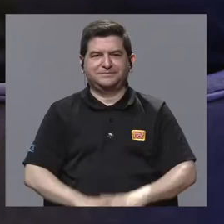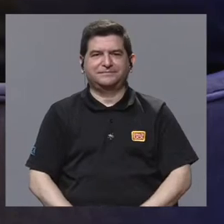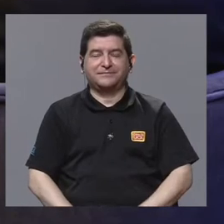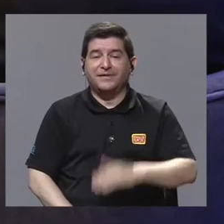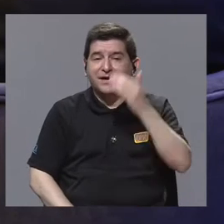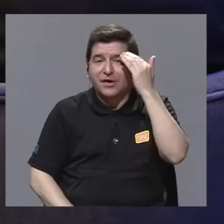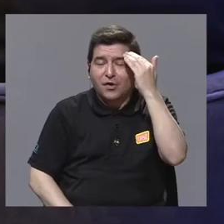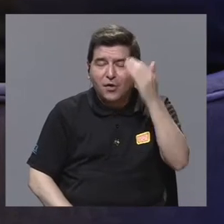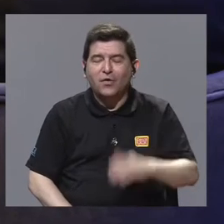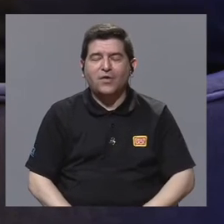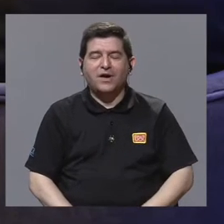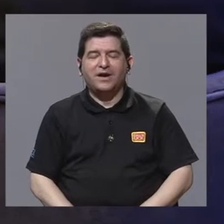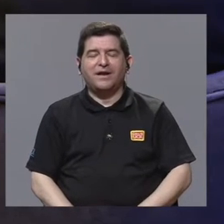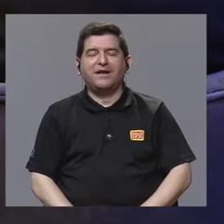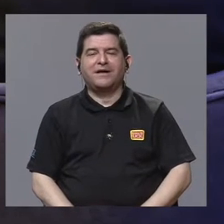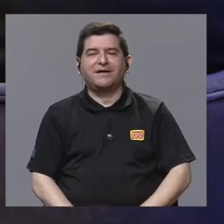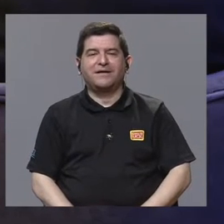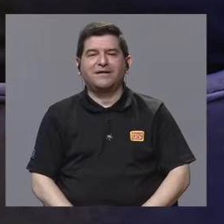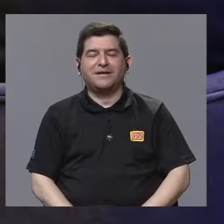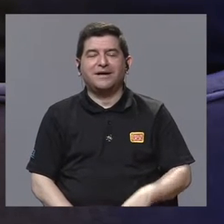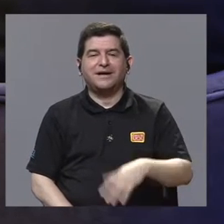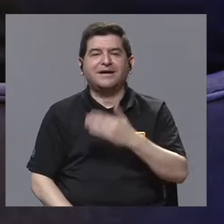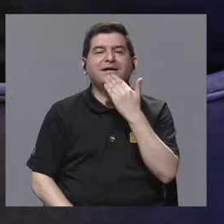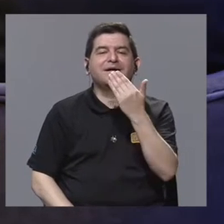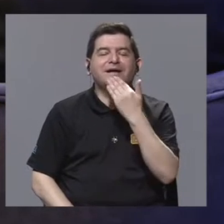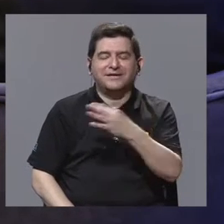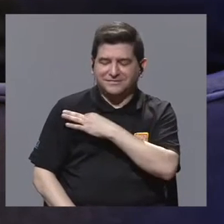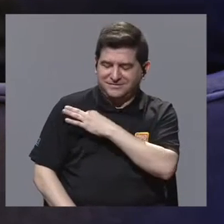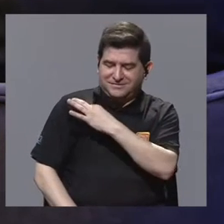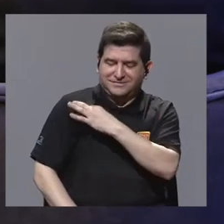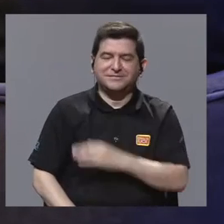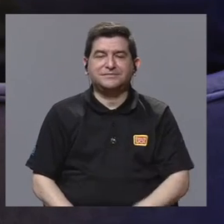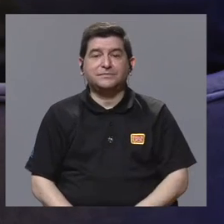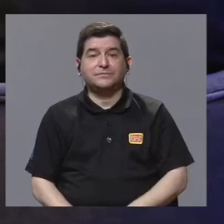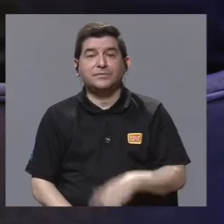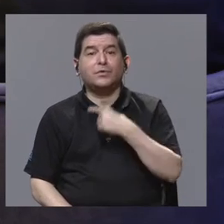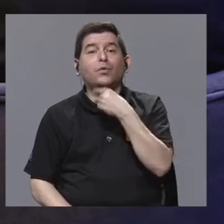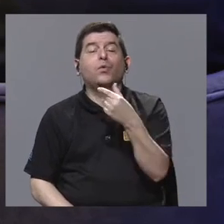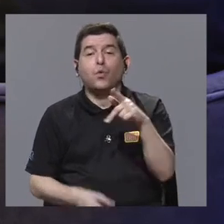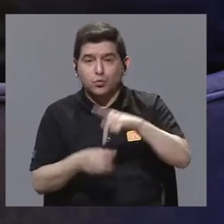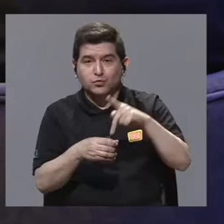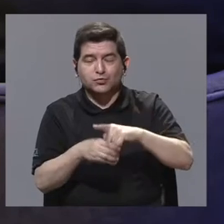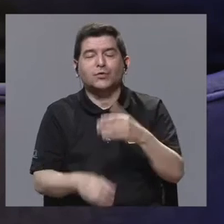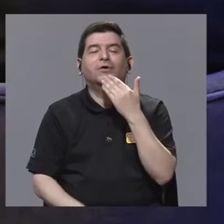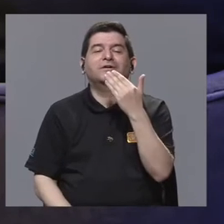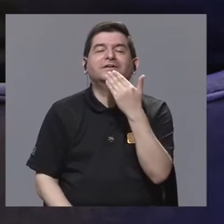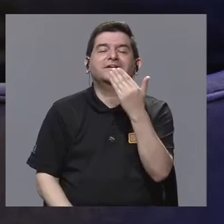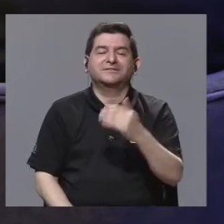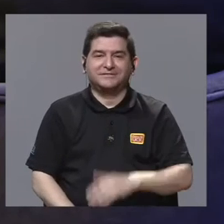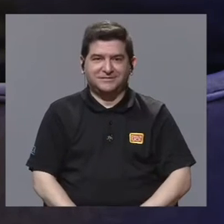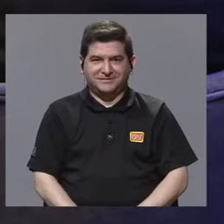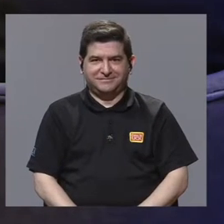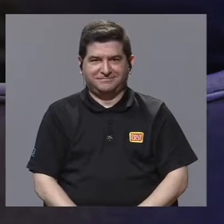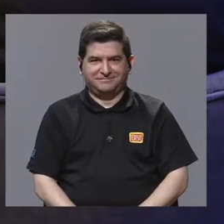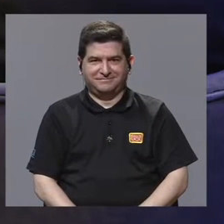Hola, don Gustavo. Muchas gracias por la invitación. Un gusto en participar. Muchas gracias, Gustavo.